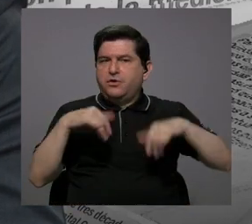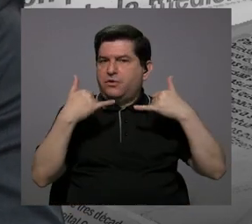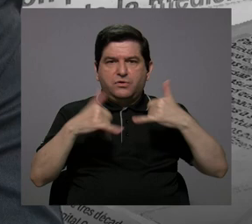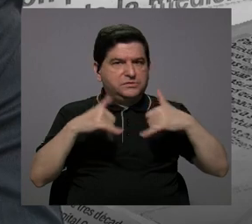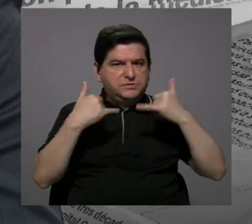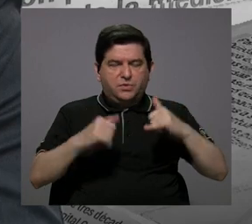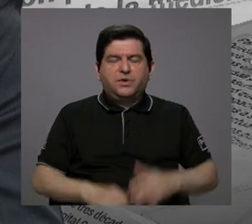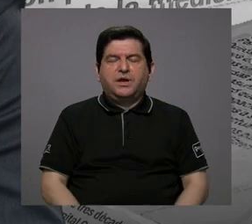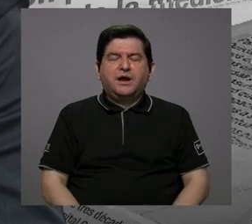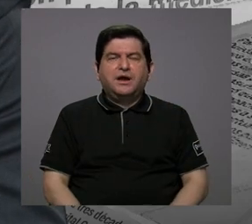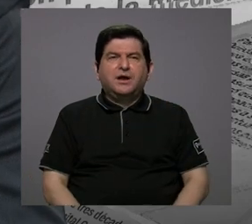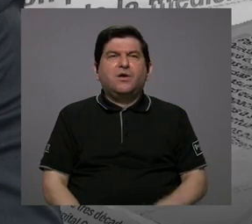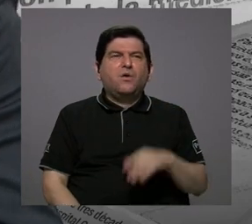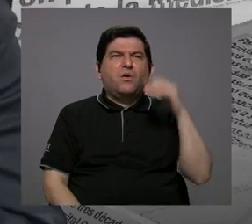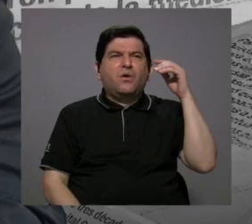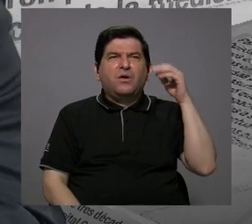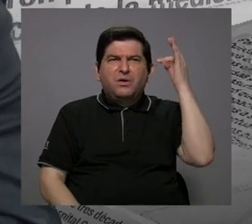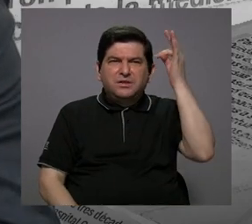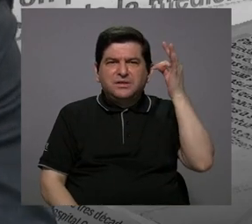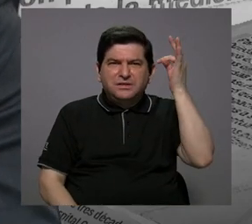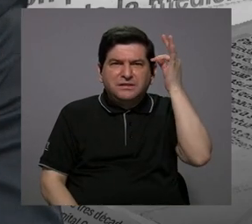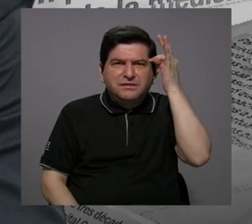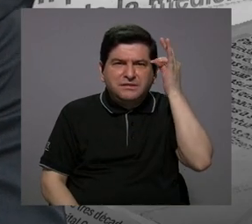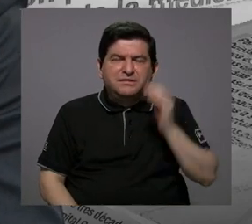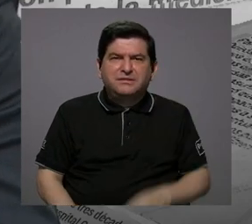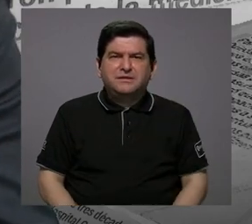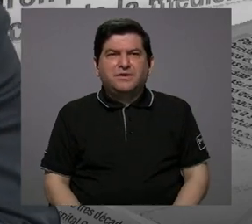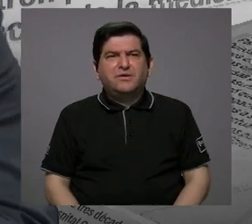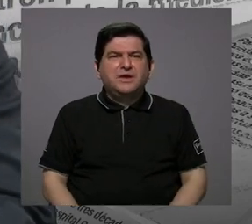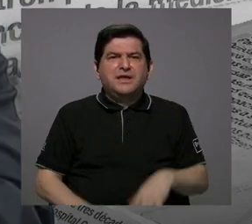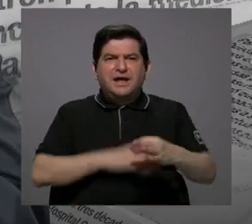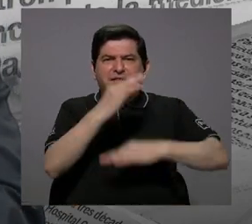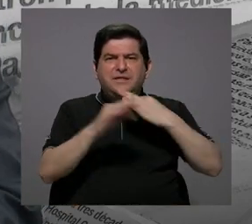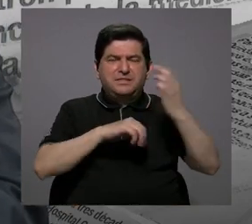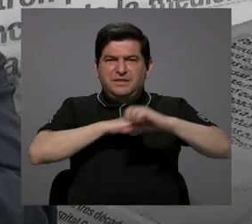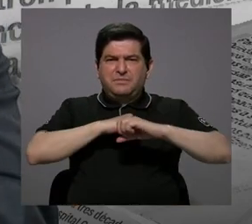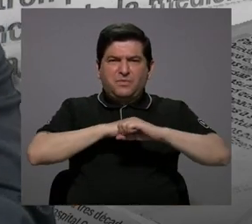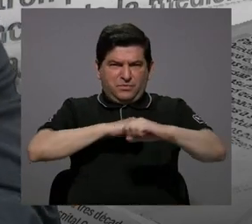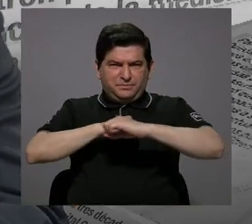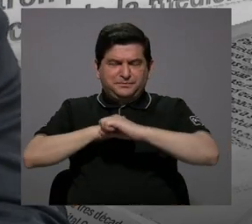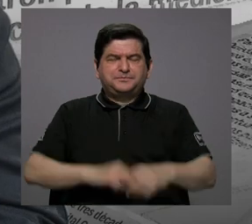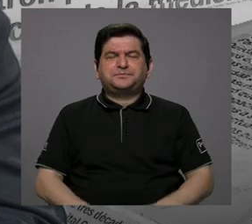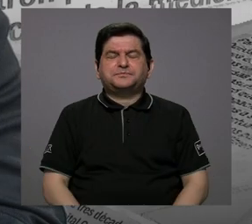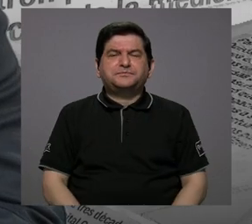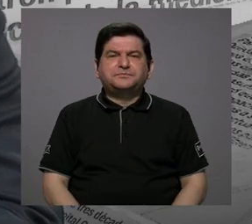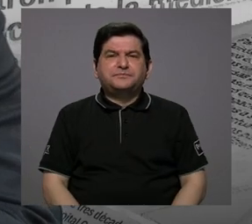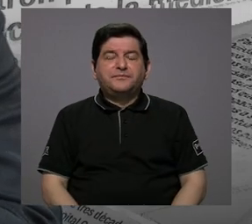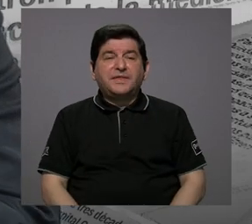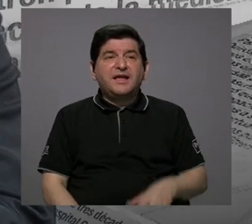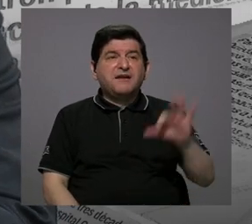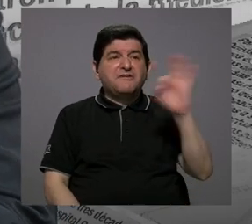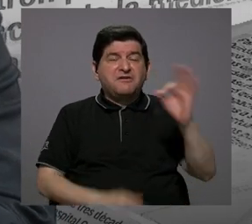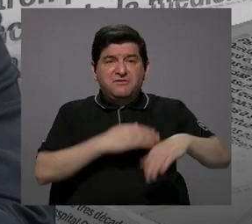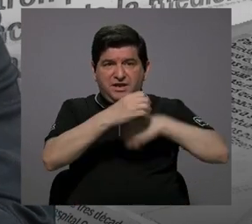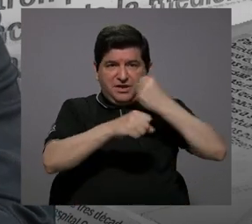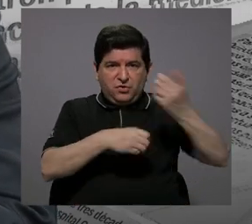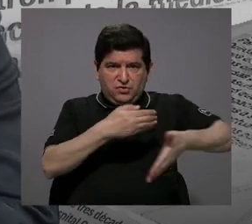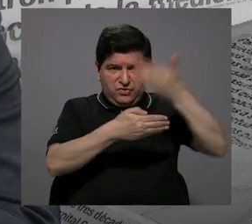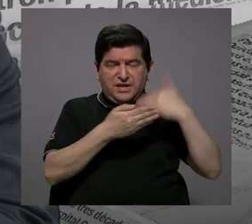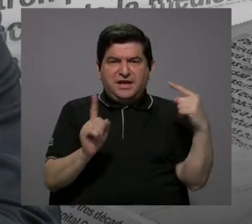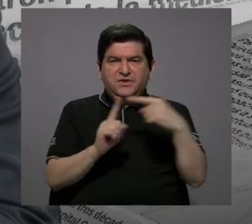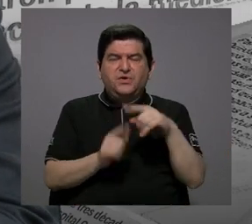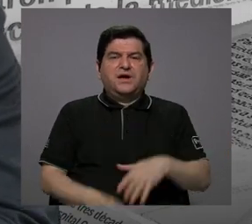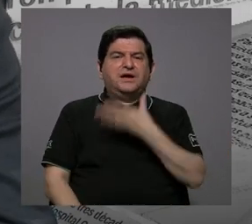políticas populistas. Y yo señalo esto porque a partir de febrero del año anterior hasta prácticamente